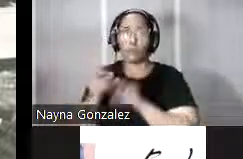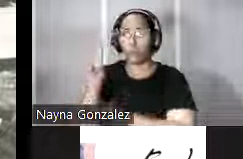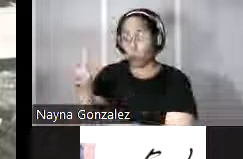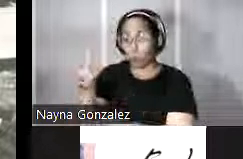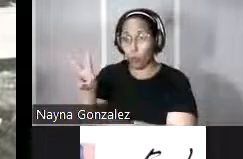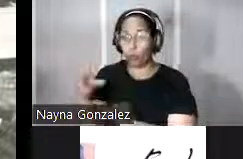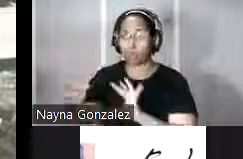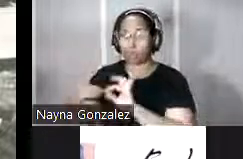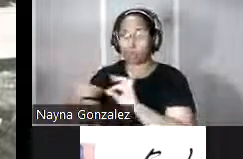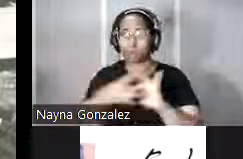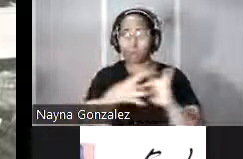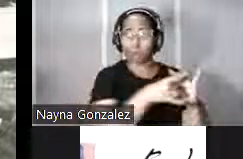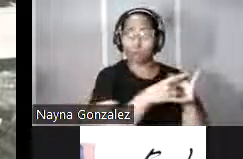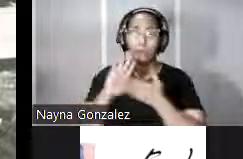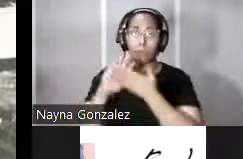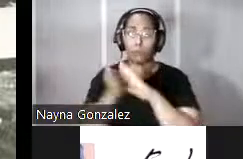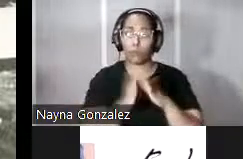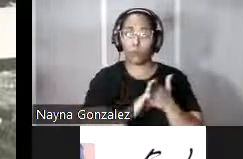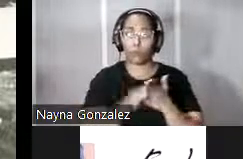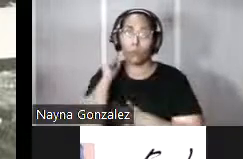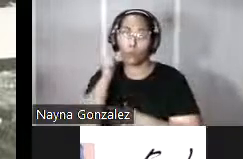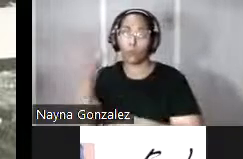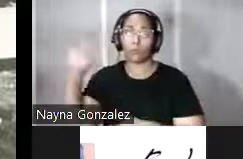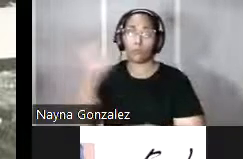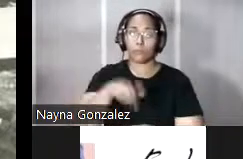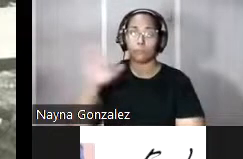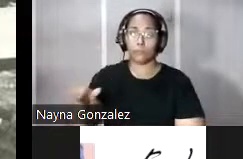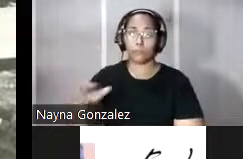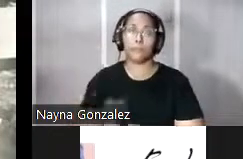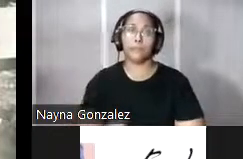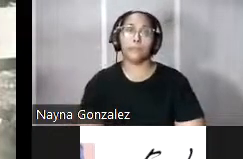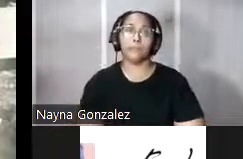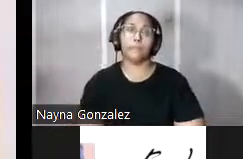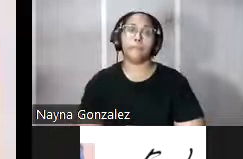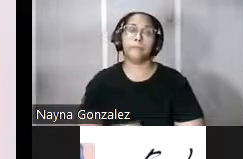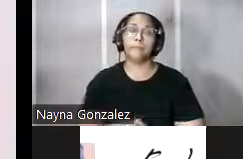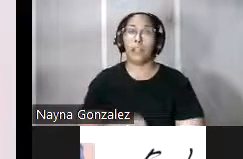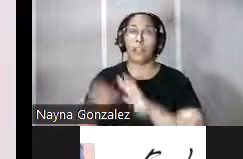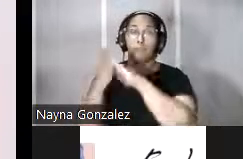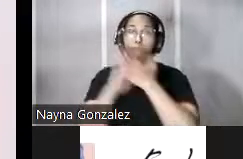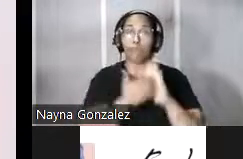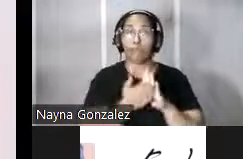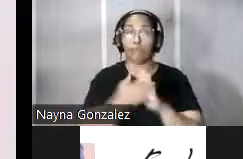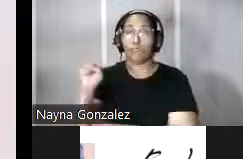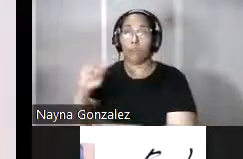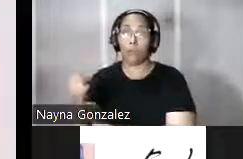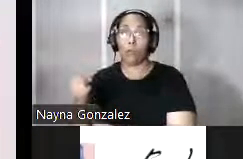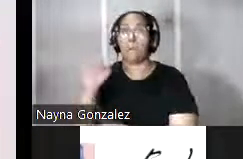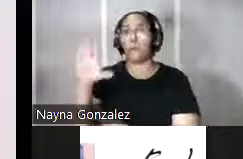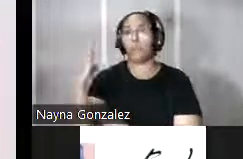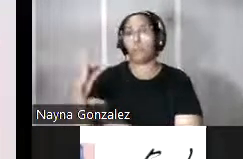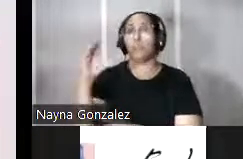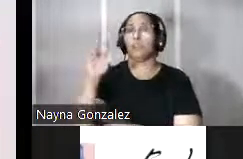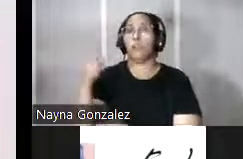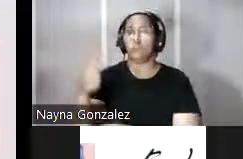municipios de Guaynabo y Bayamón. En cuanto a la ciudad de San Juan, en 1521, Carlos